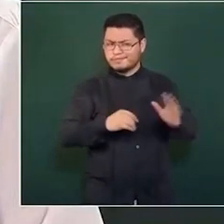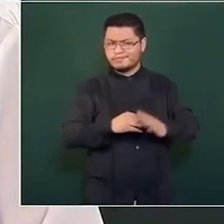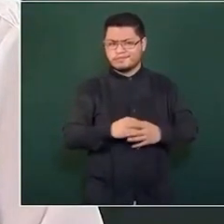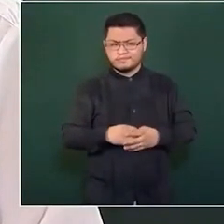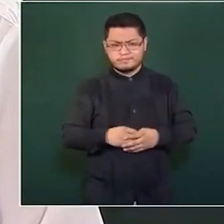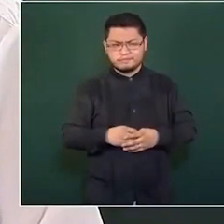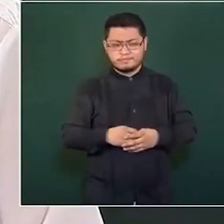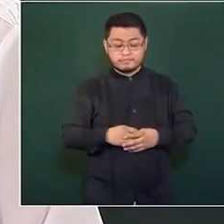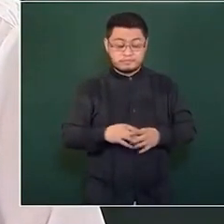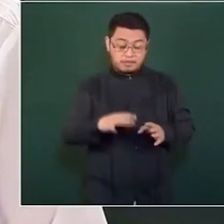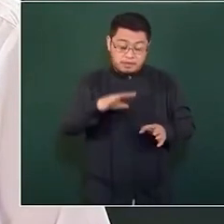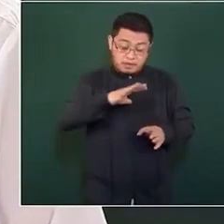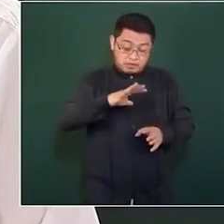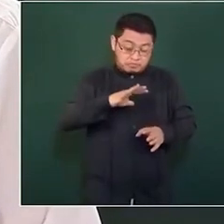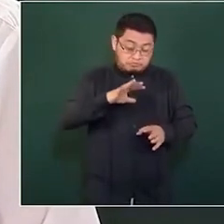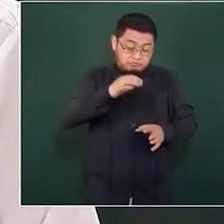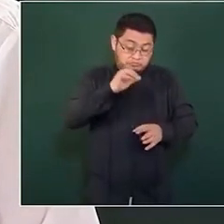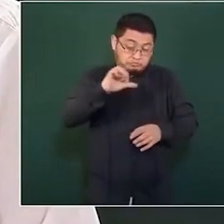versión,